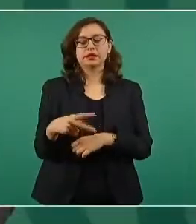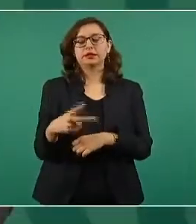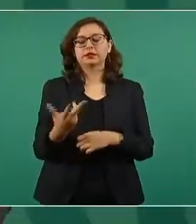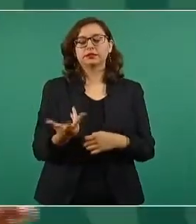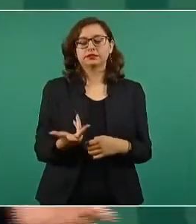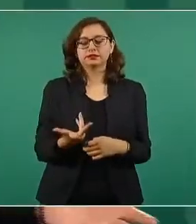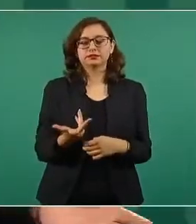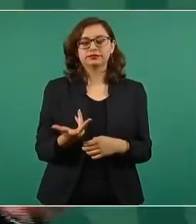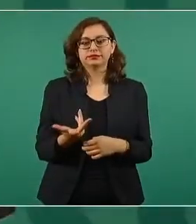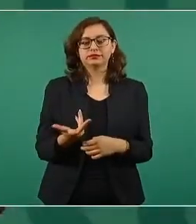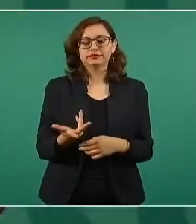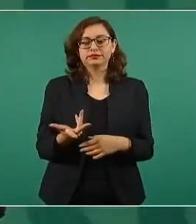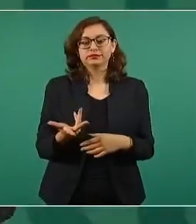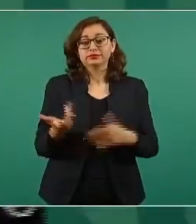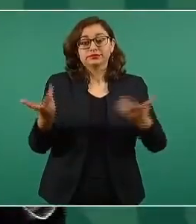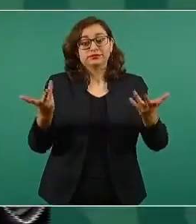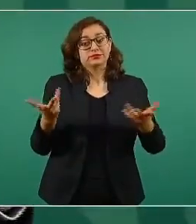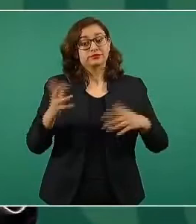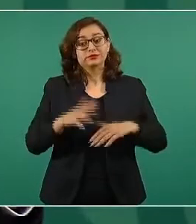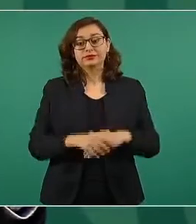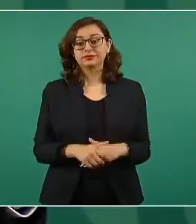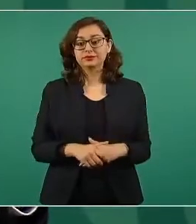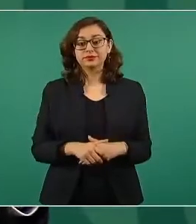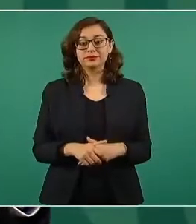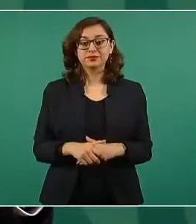Es que, la verdad,